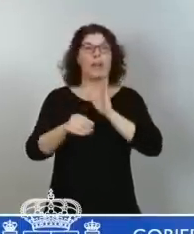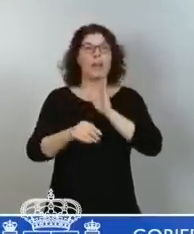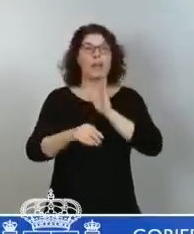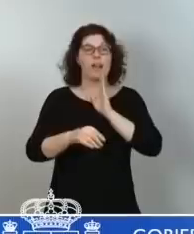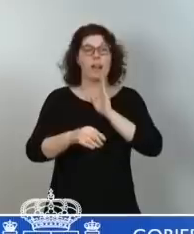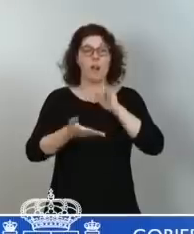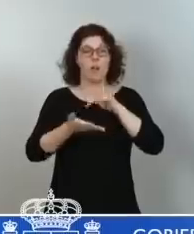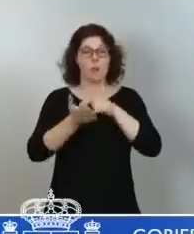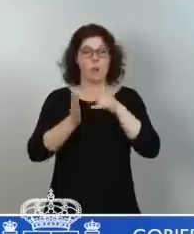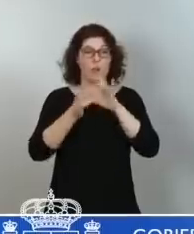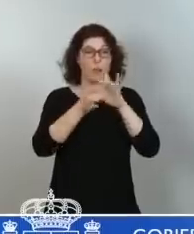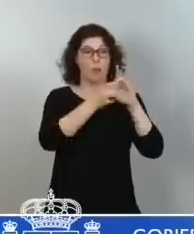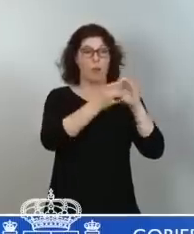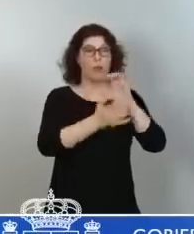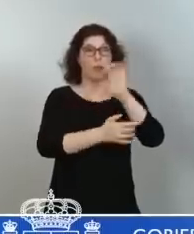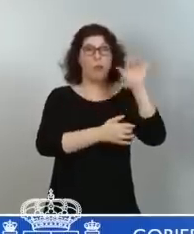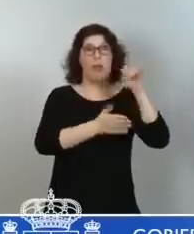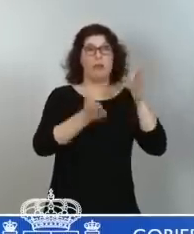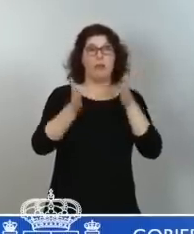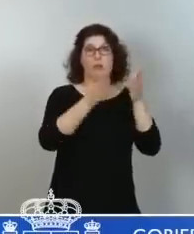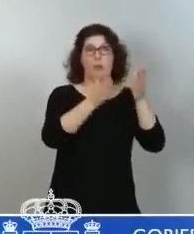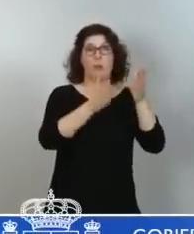en las últimas décadas?